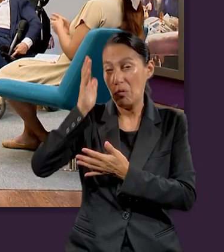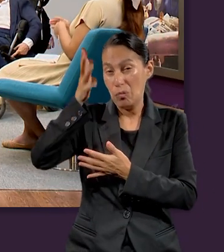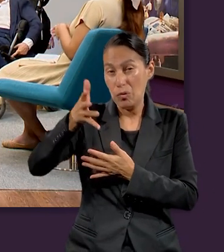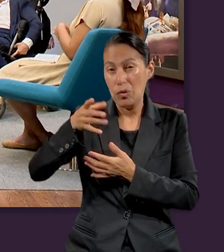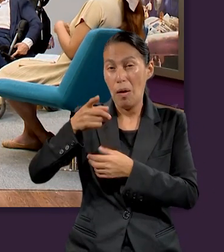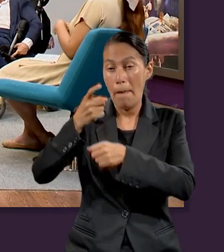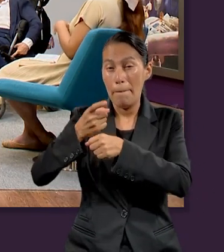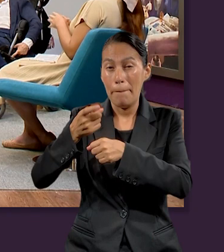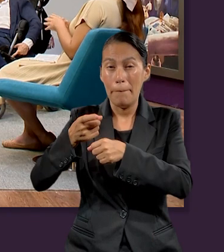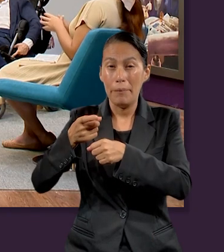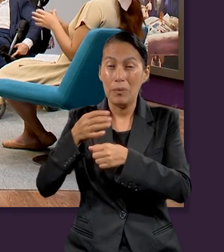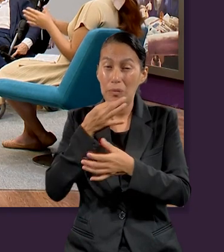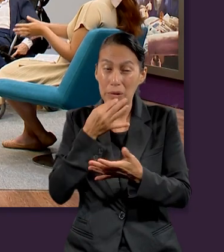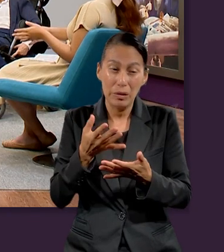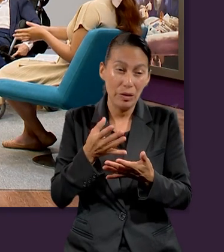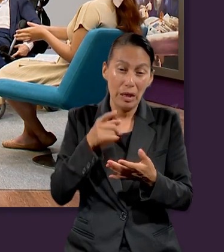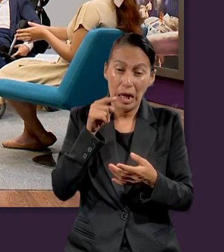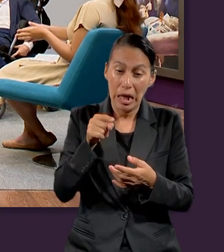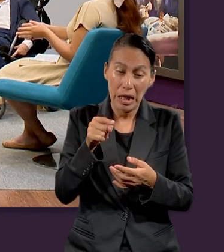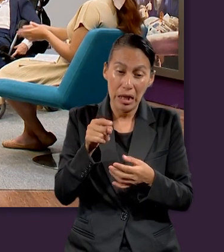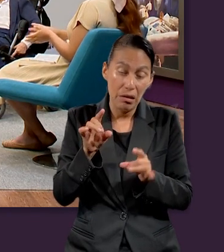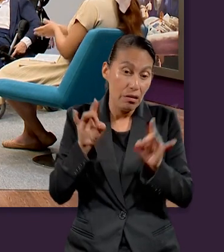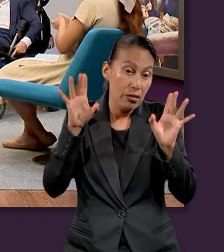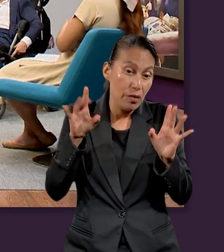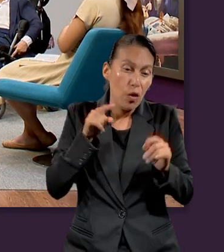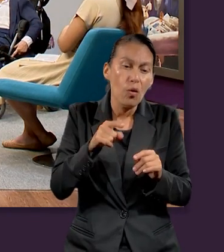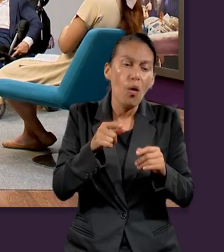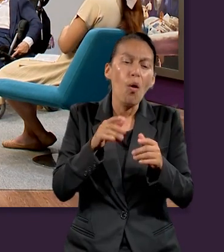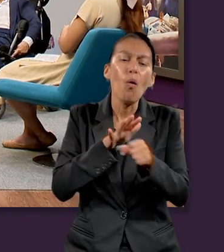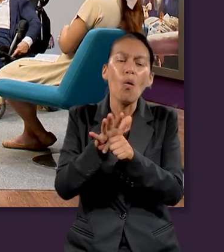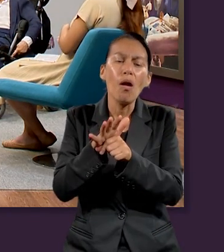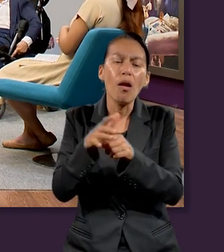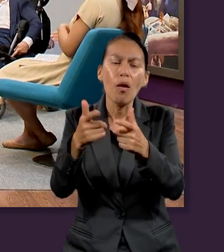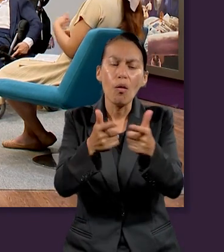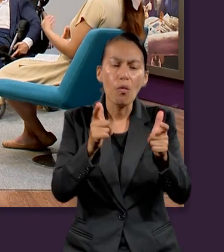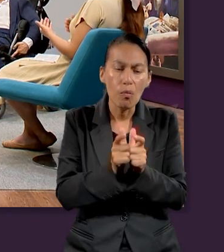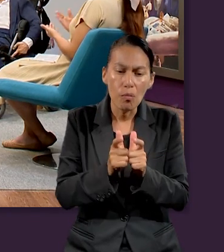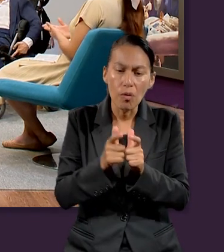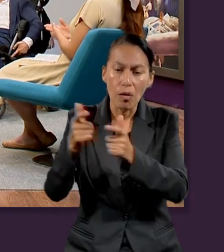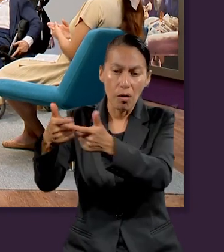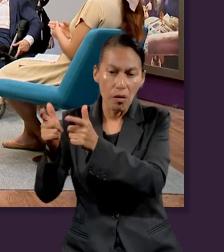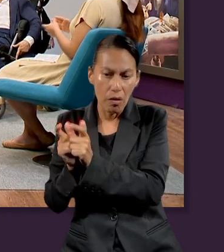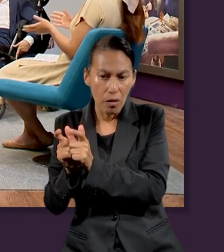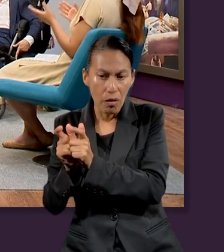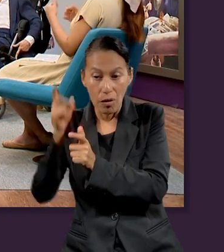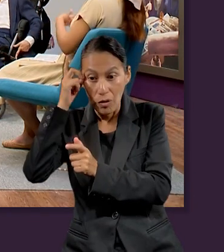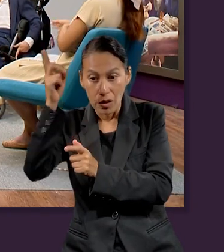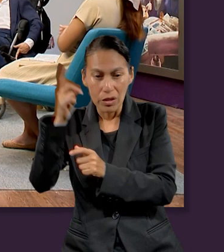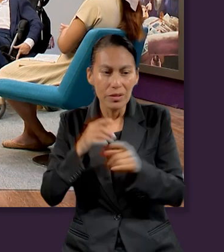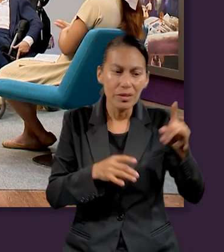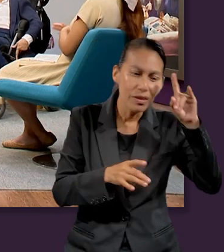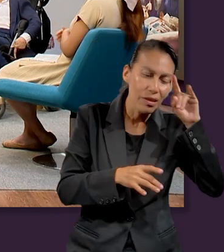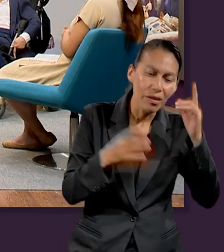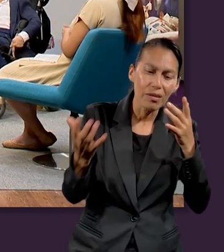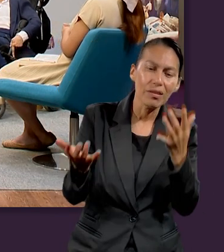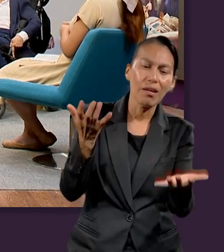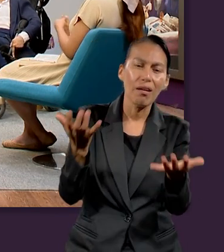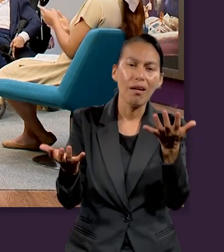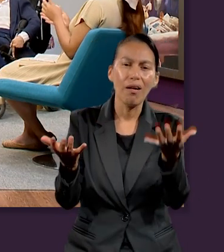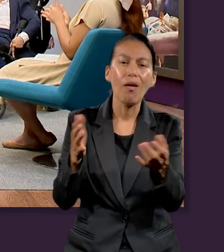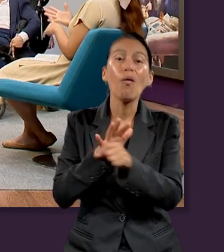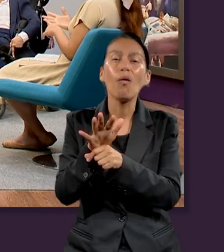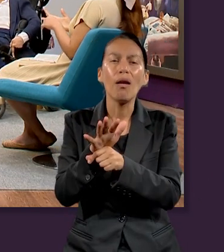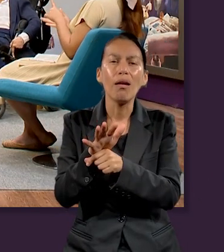del tiempo va a estar eso, de que estás en el equipo de Dios, o estás en el equipo de Satanás. Y otra cosa que mencionaba era que, respecto a los mandamientos,